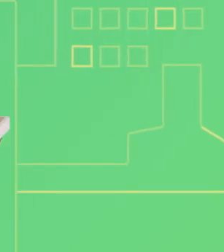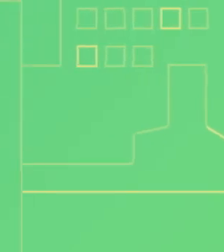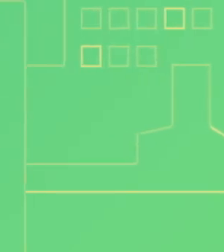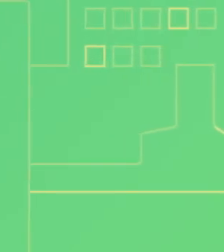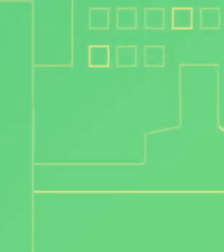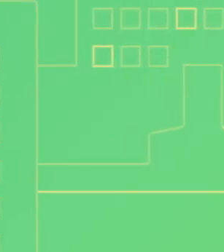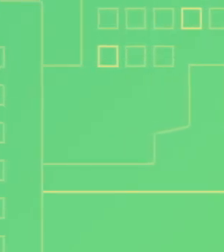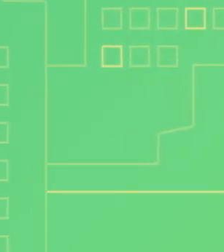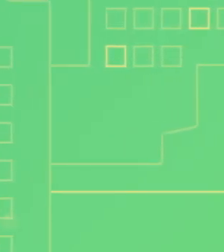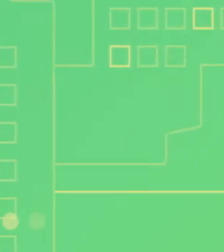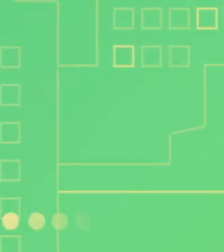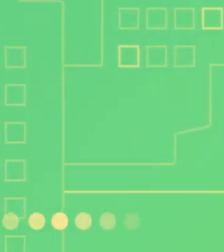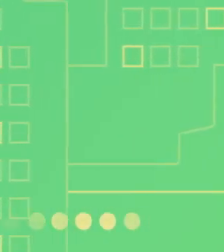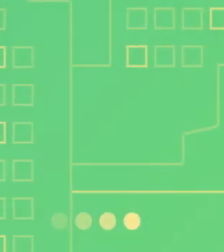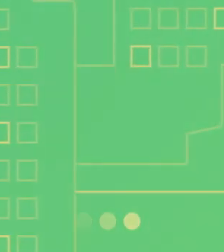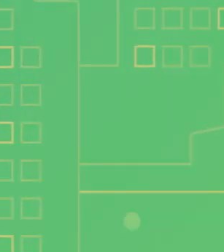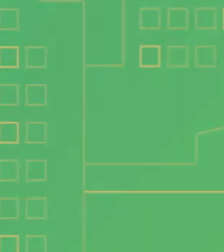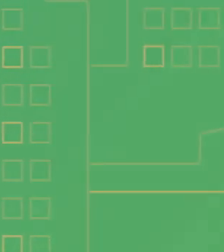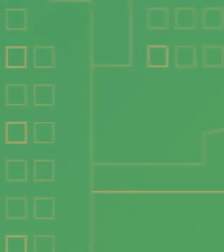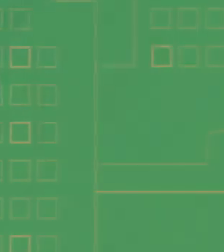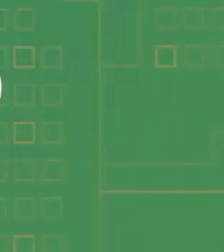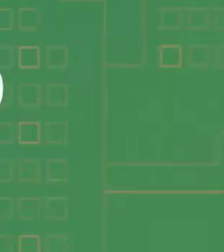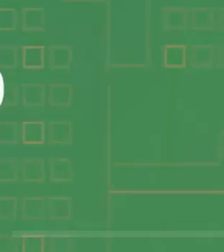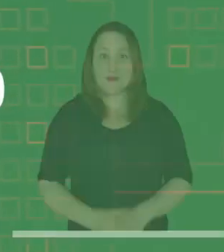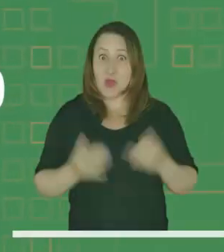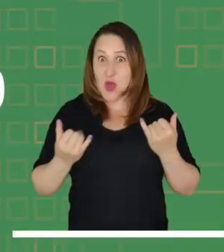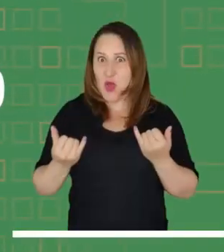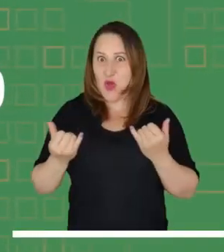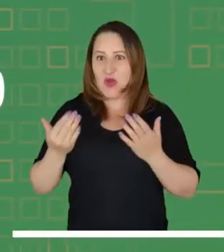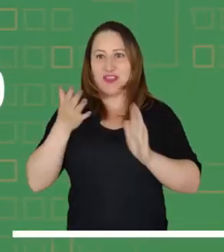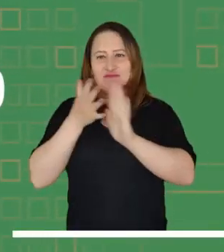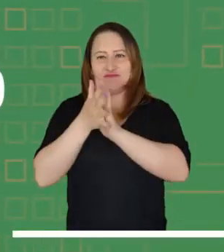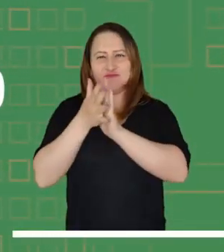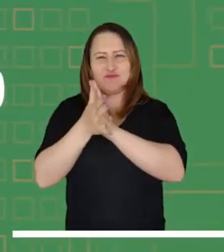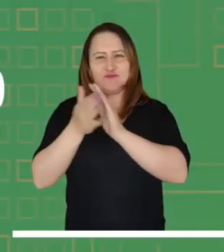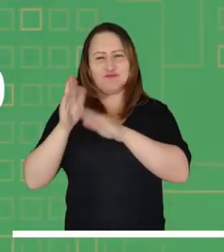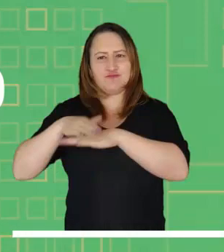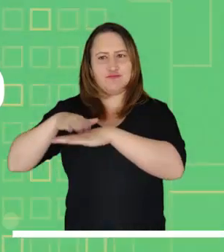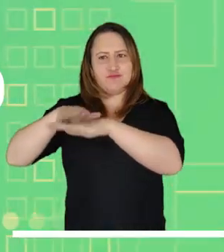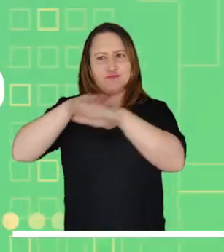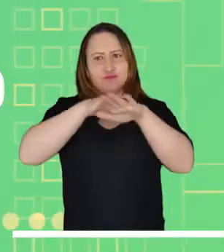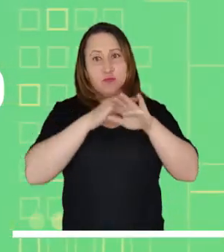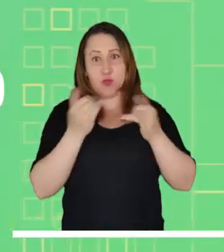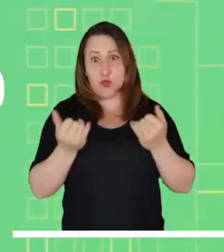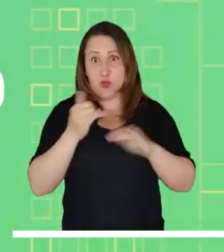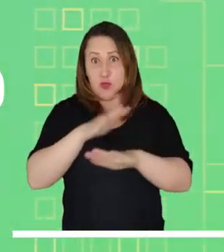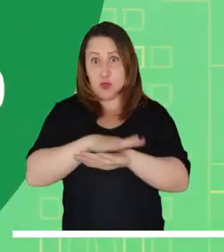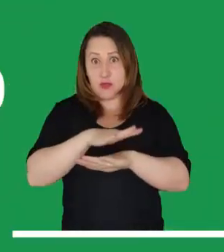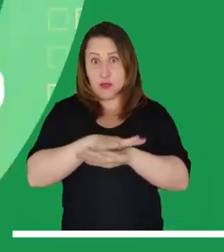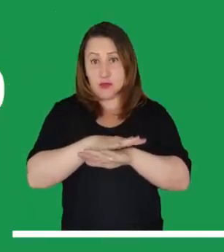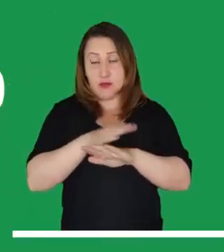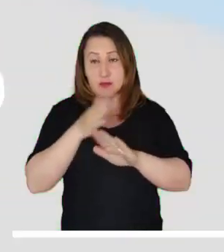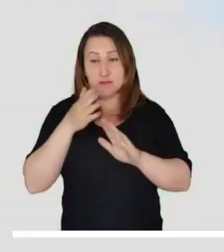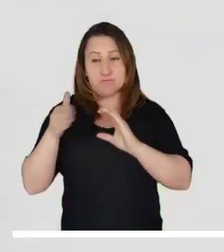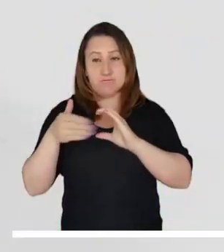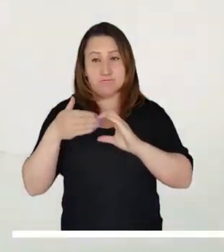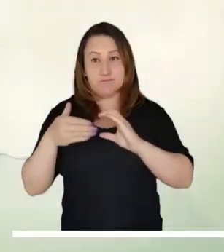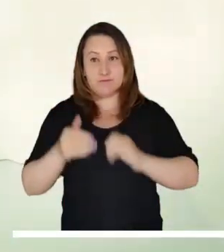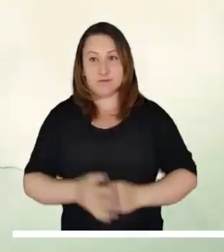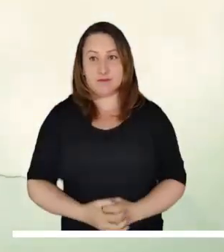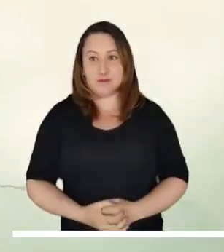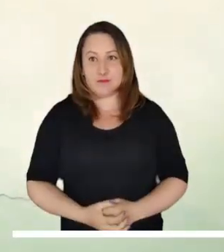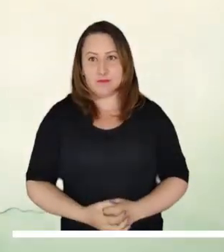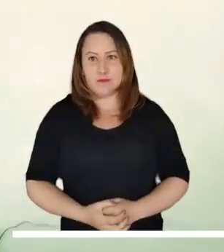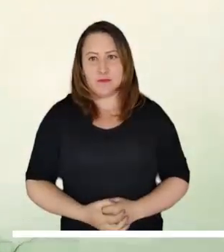En esta segunda entrega del día los invitamos a conocer la información meteorológica de la tarde. Pocos cambios se